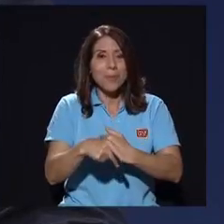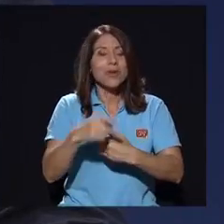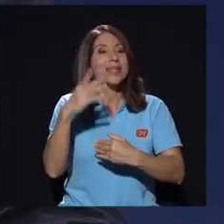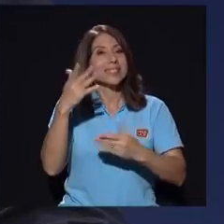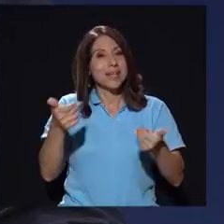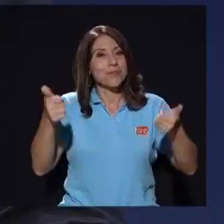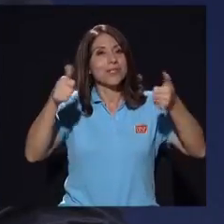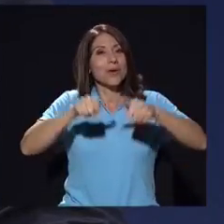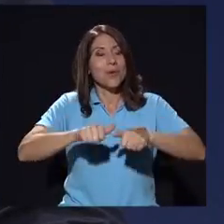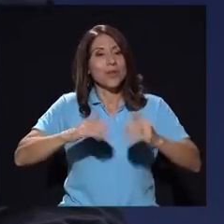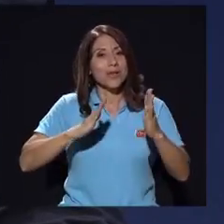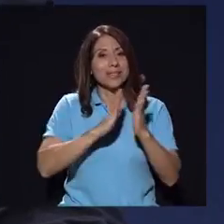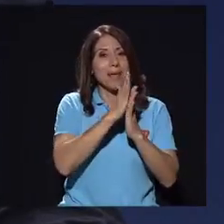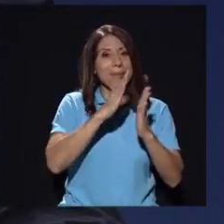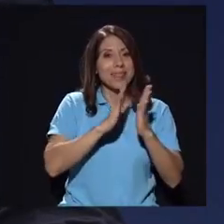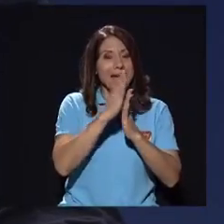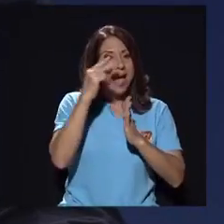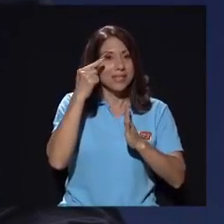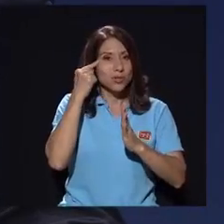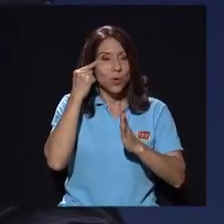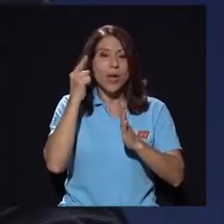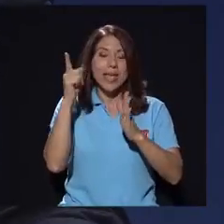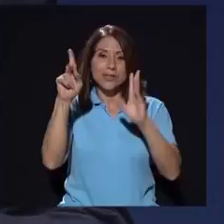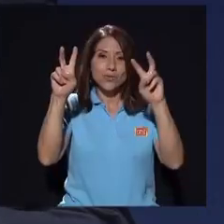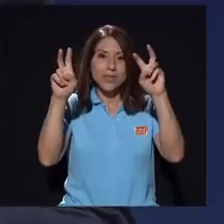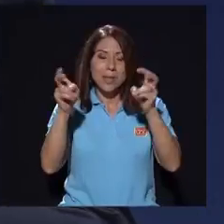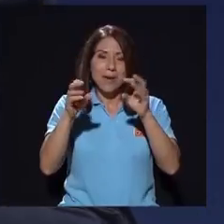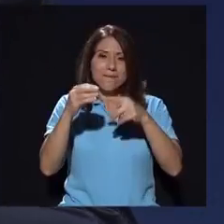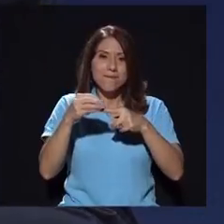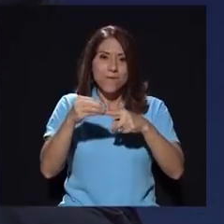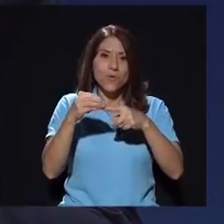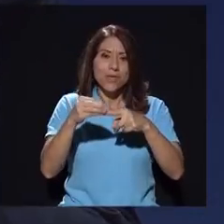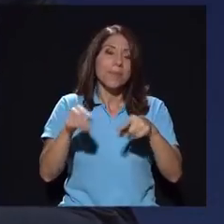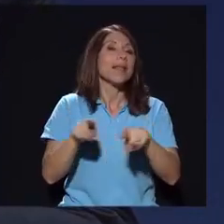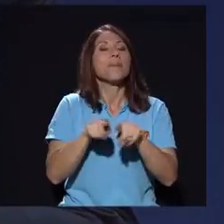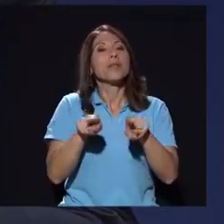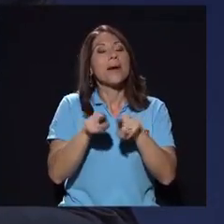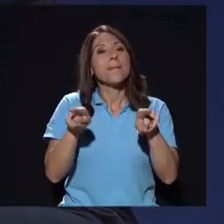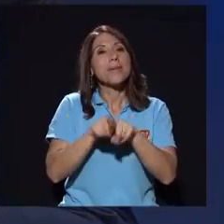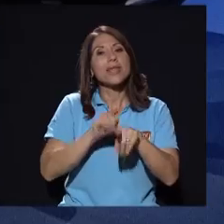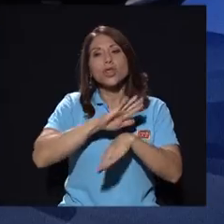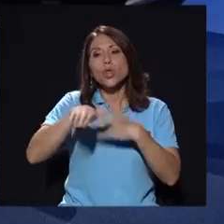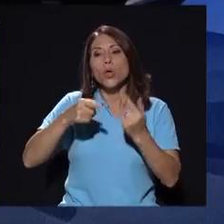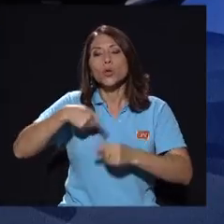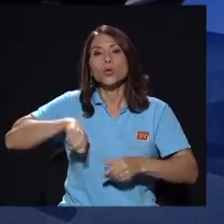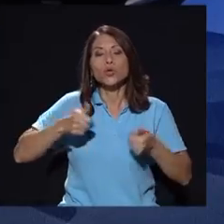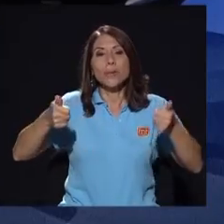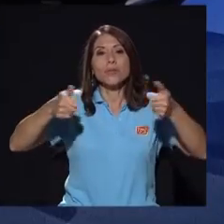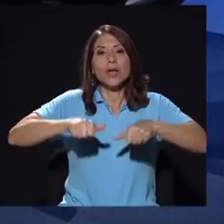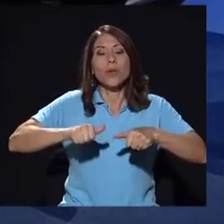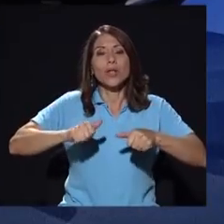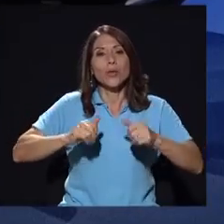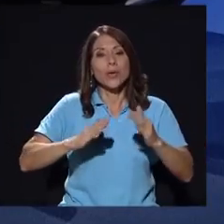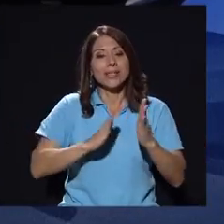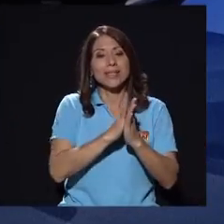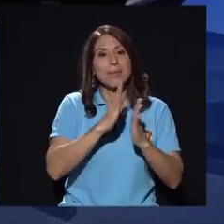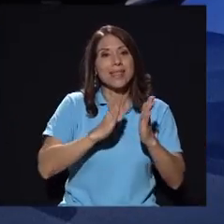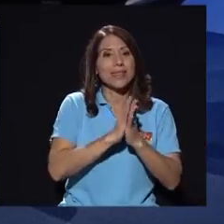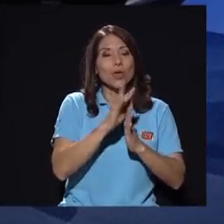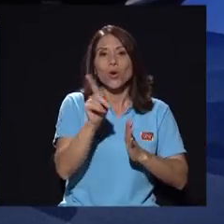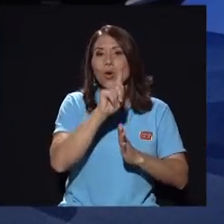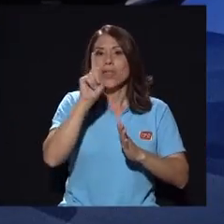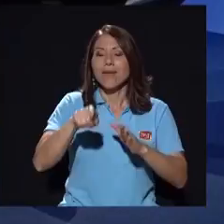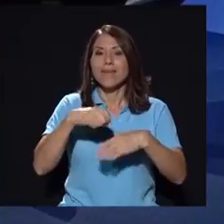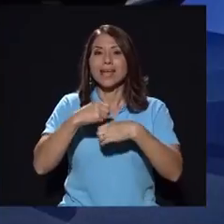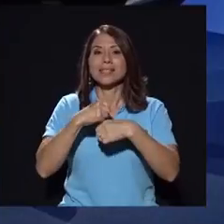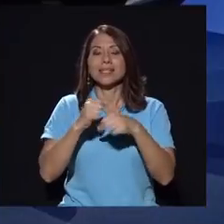acuerdo en que el cementazo es un tema fundamental pero además que todos estaríamos de acuerdo en que el cemento no necesariamente debería